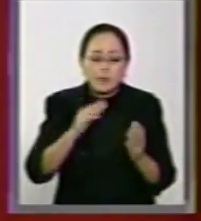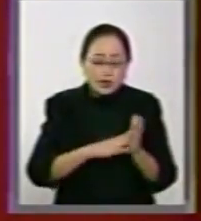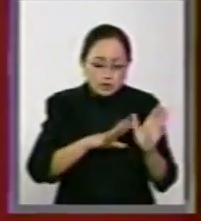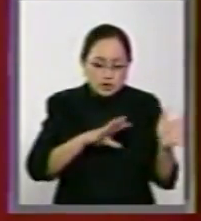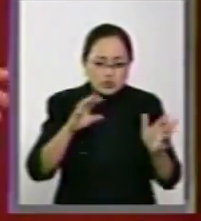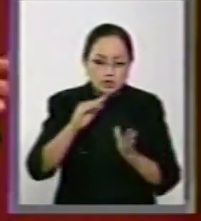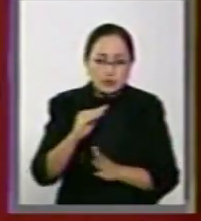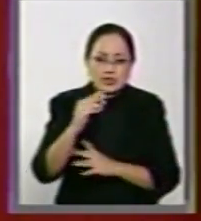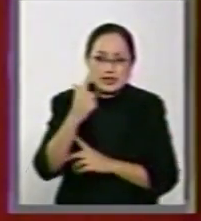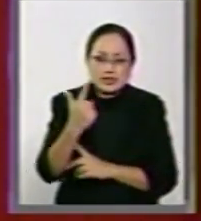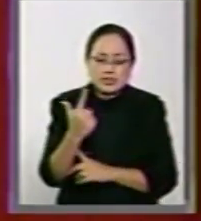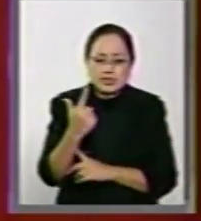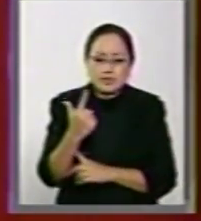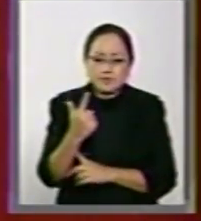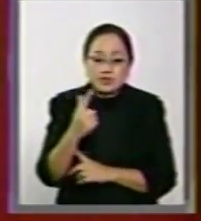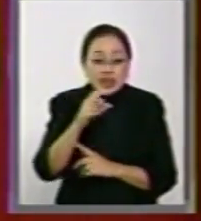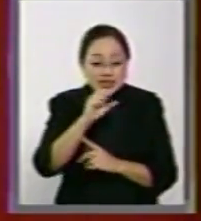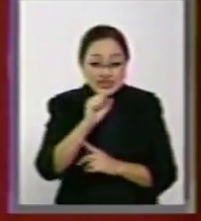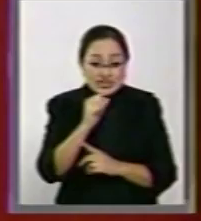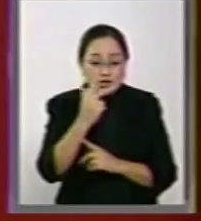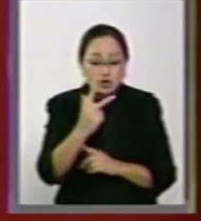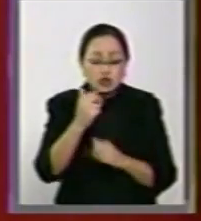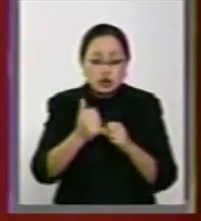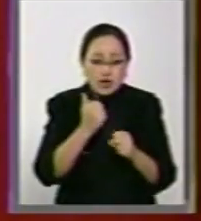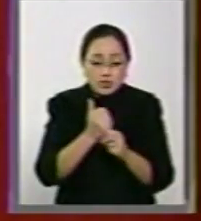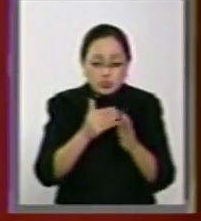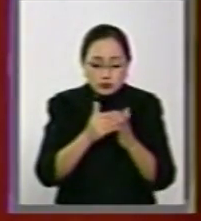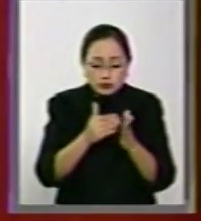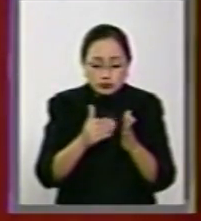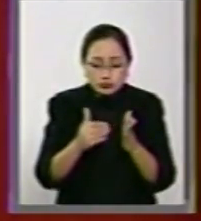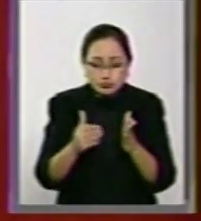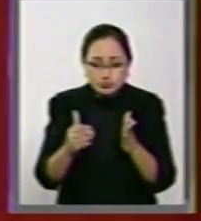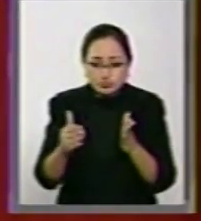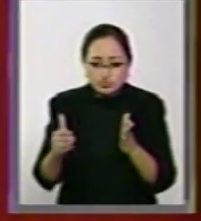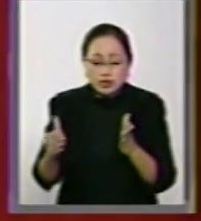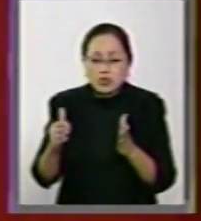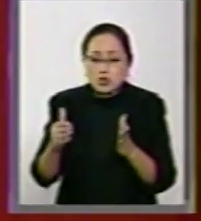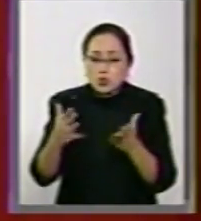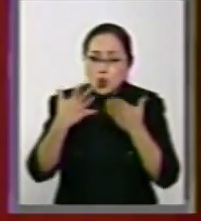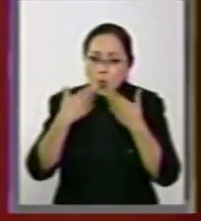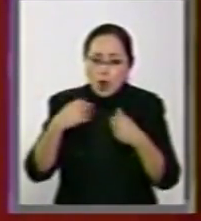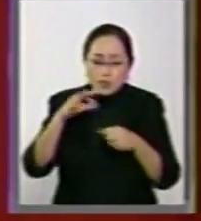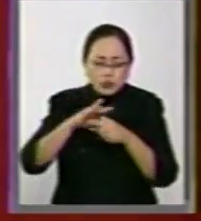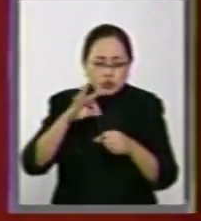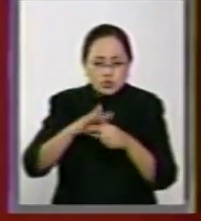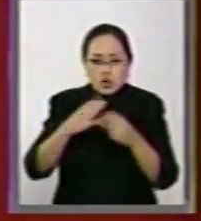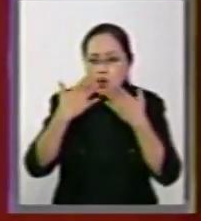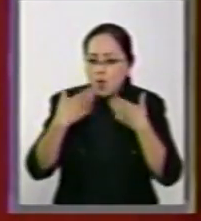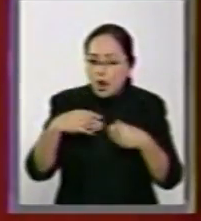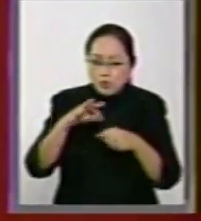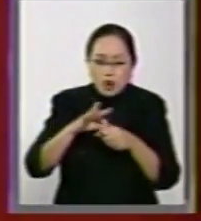68 años de que aquí no se elegía a su autoridad?